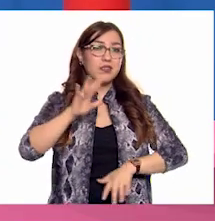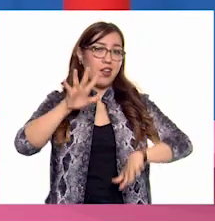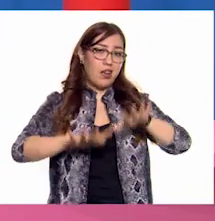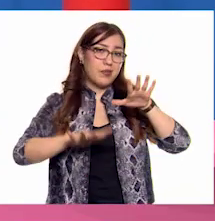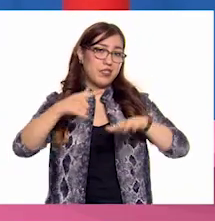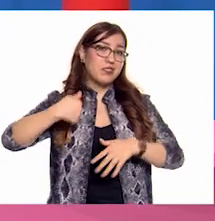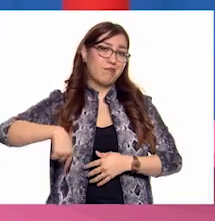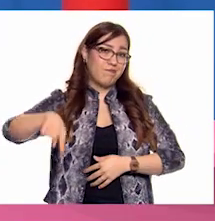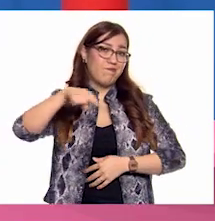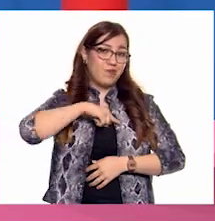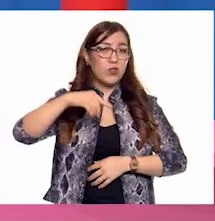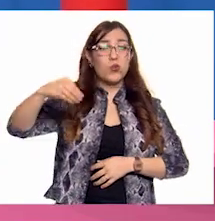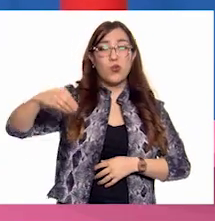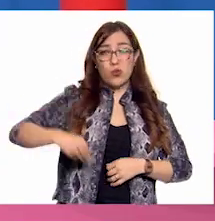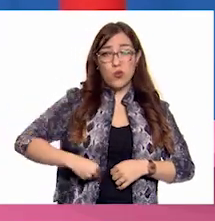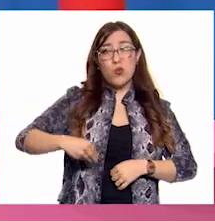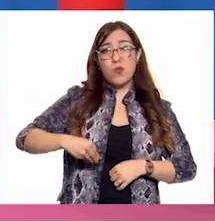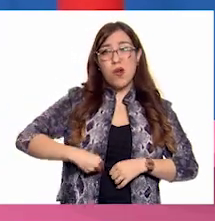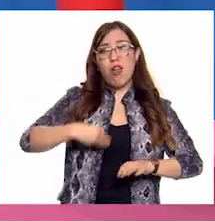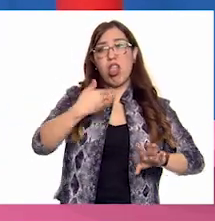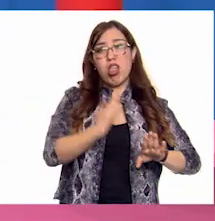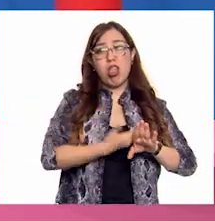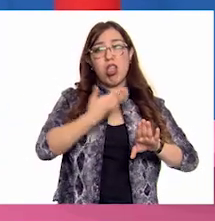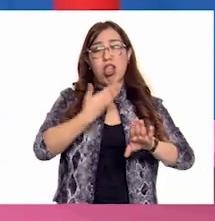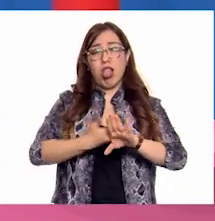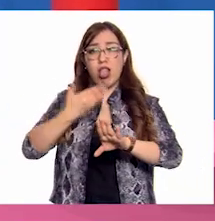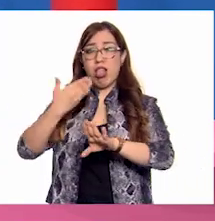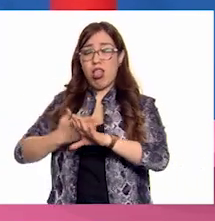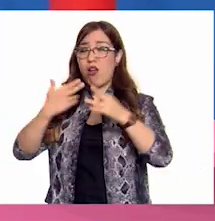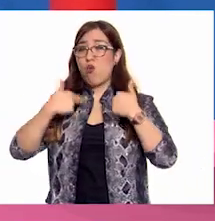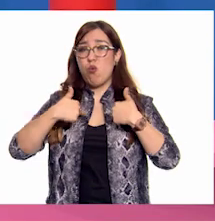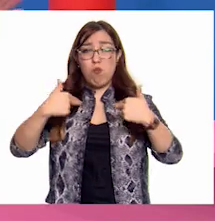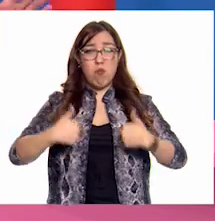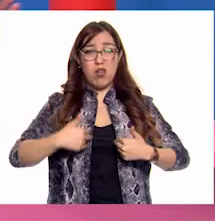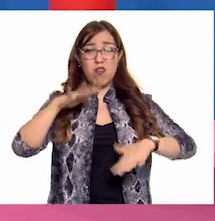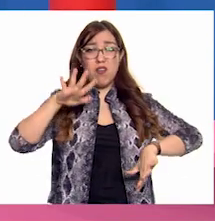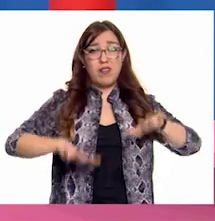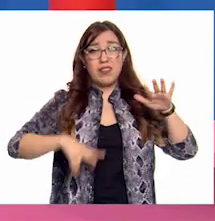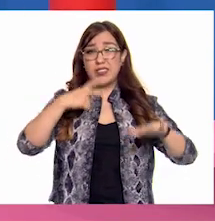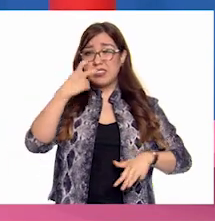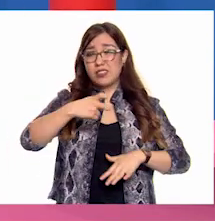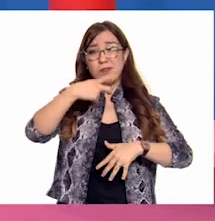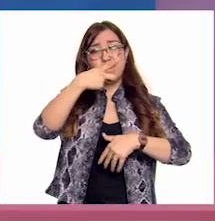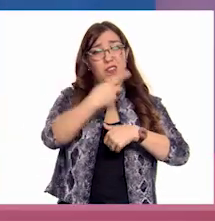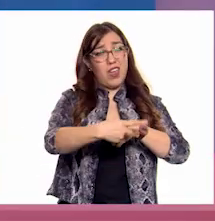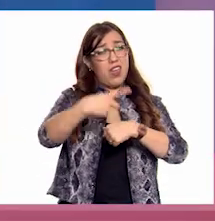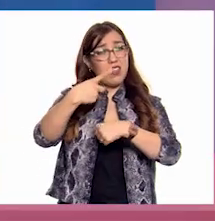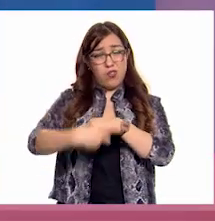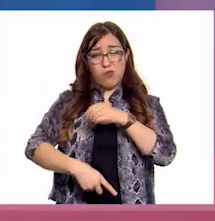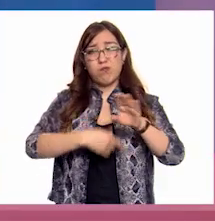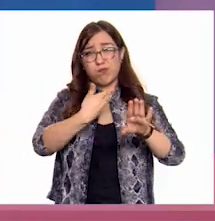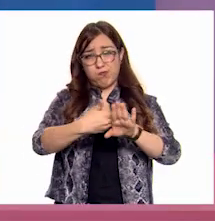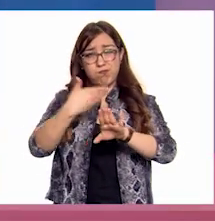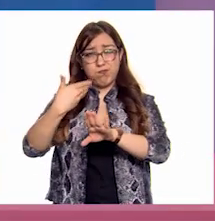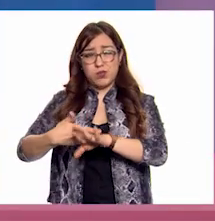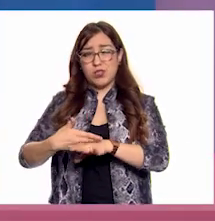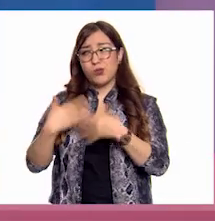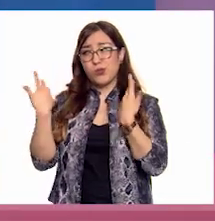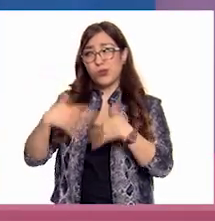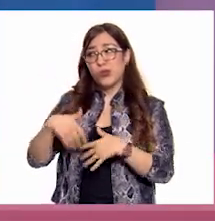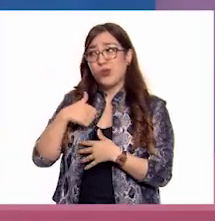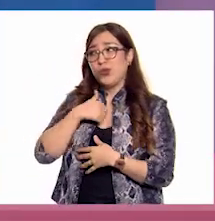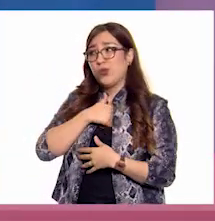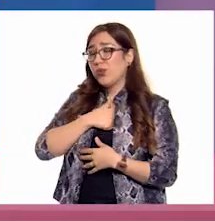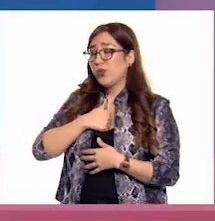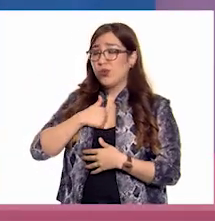lo han contaminado y los humanos y la industrialización han provocado cambios y daños irreparables. ¡Ay! Eso es súper triste